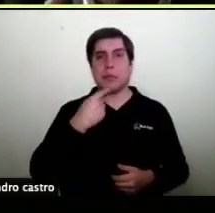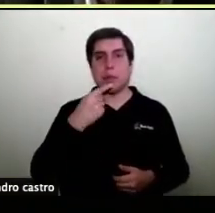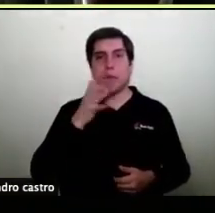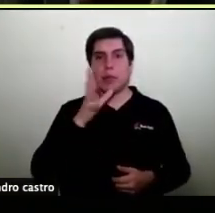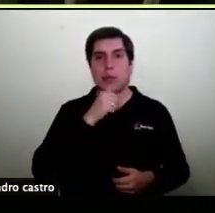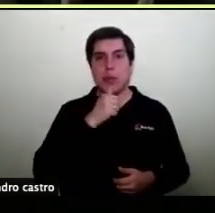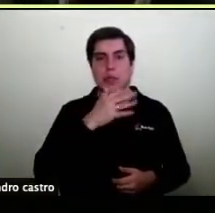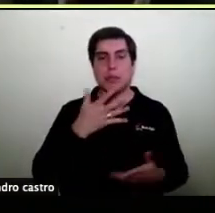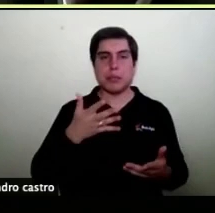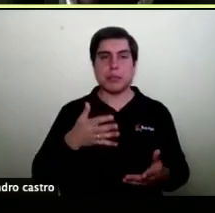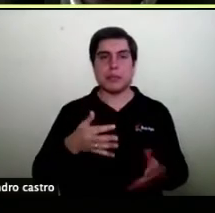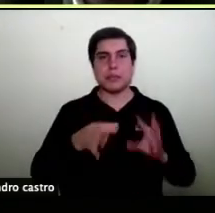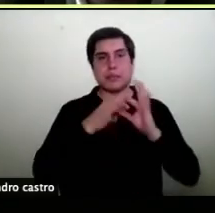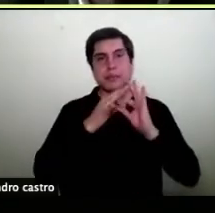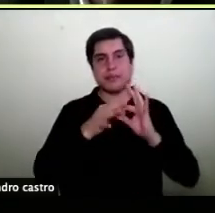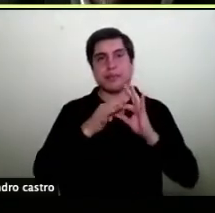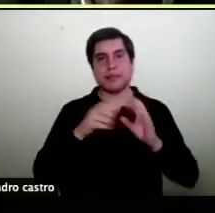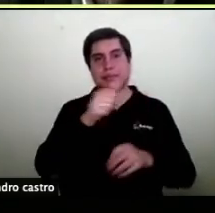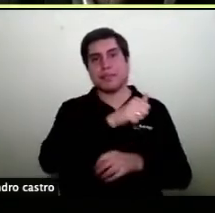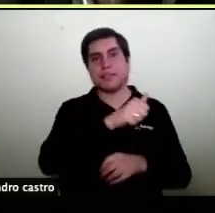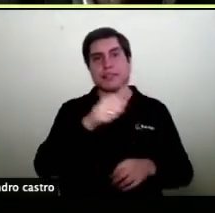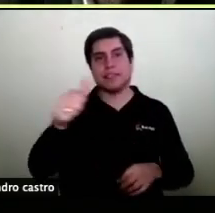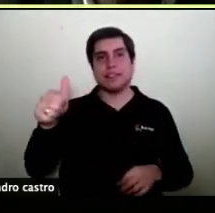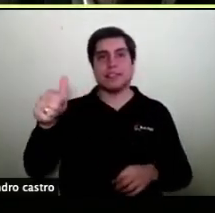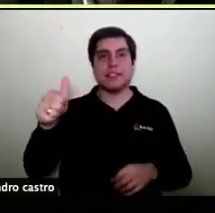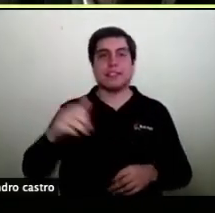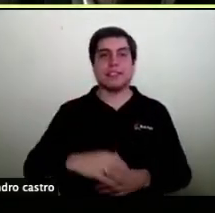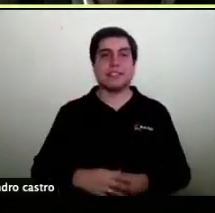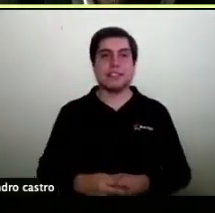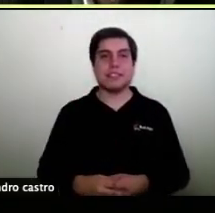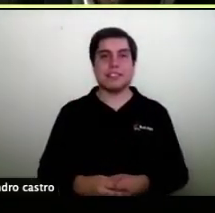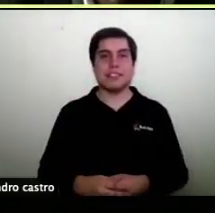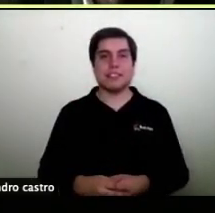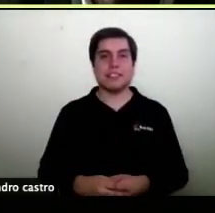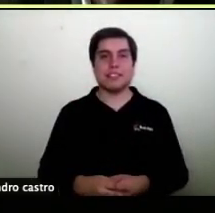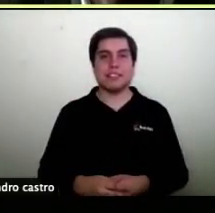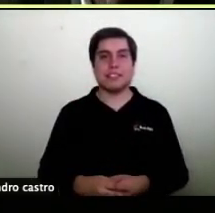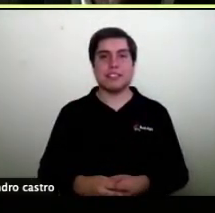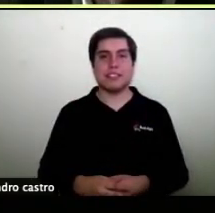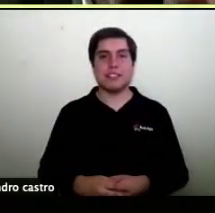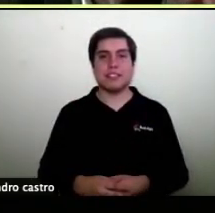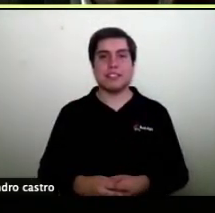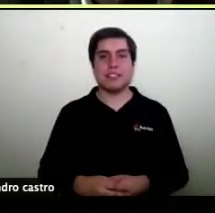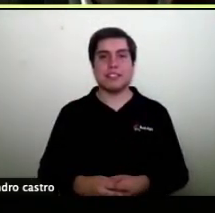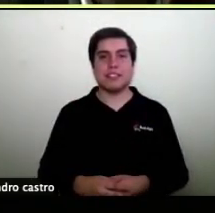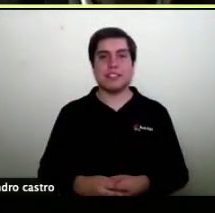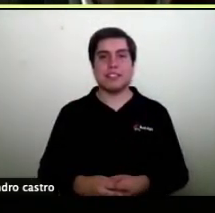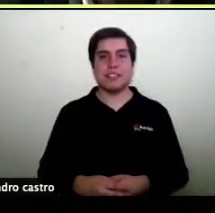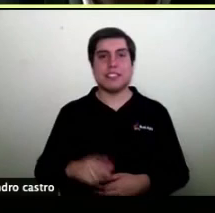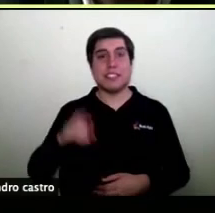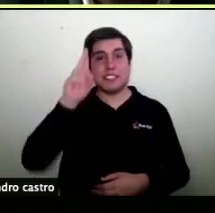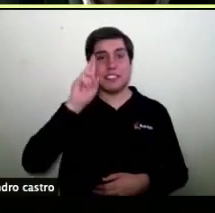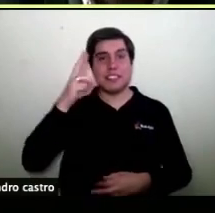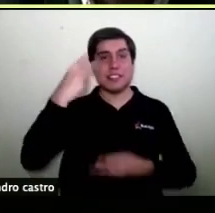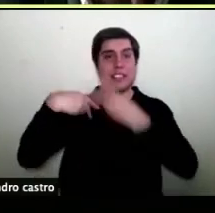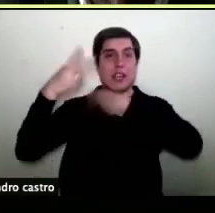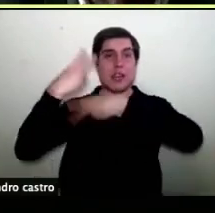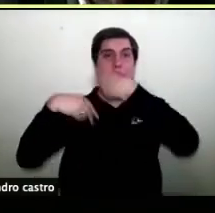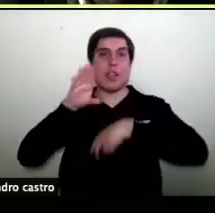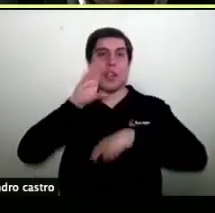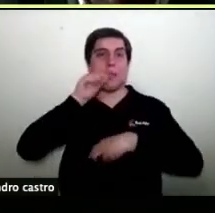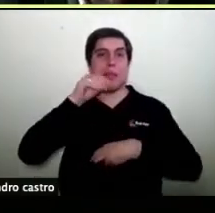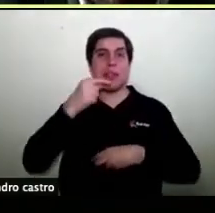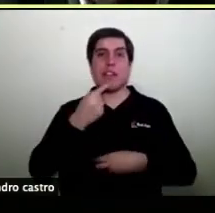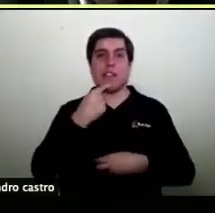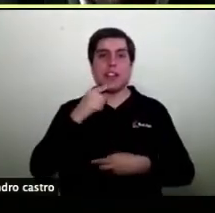nuevamente muchas gracias a todos así que como decía aquí acuérdense de la historia del patito feo partió